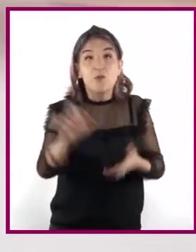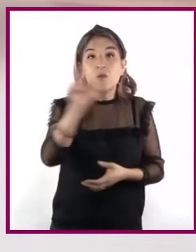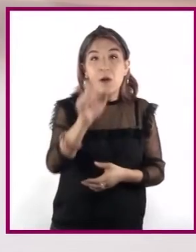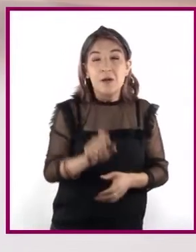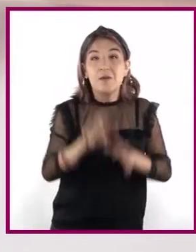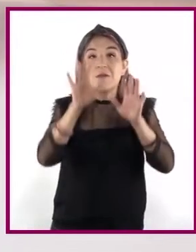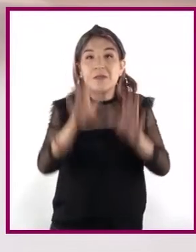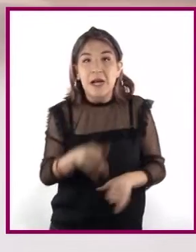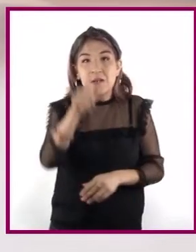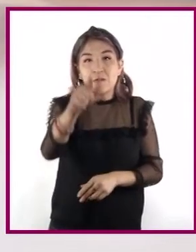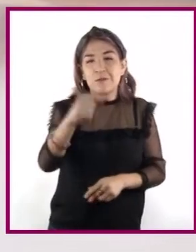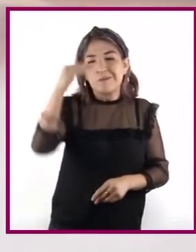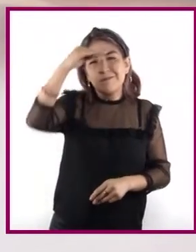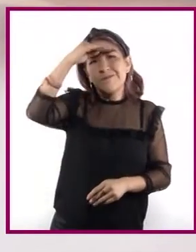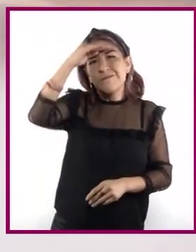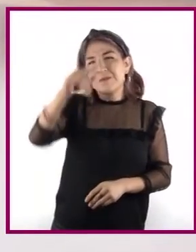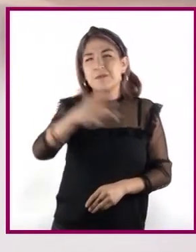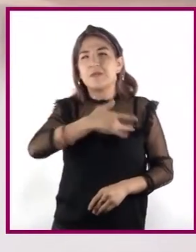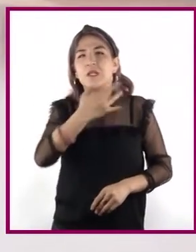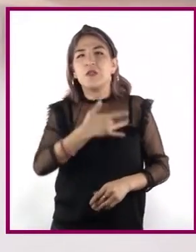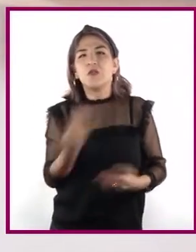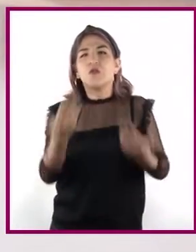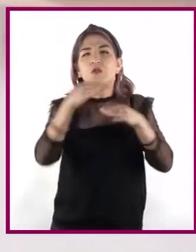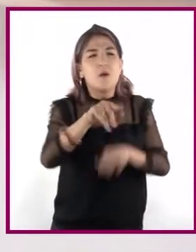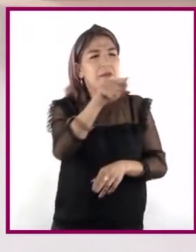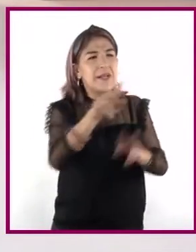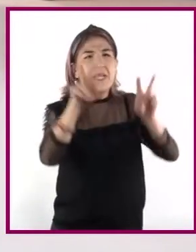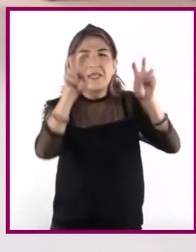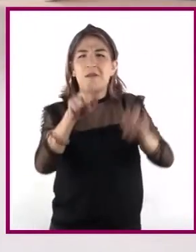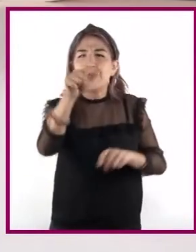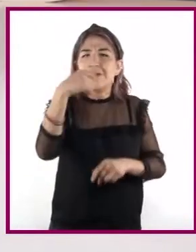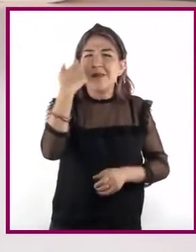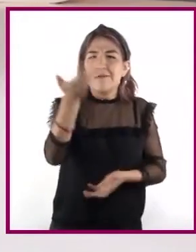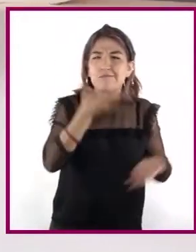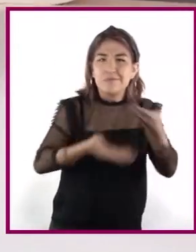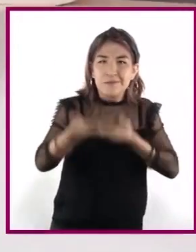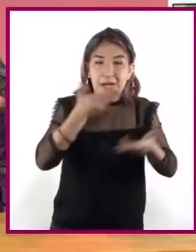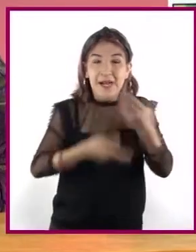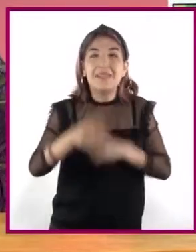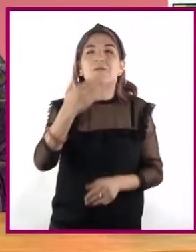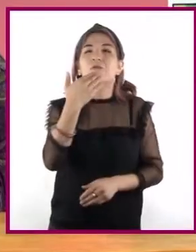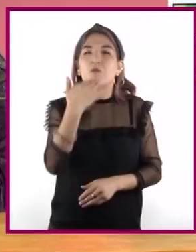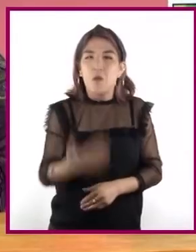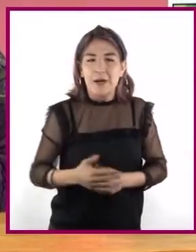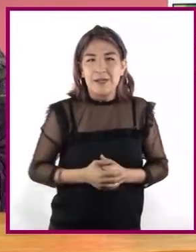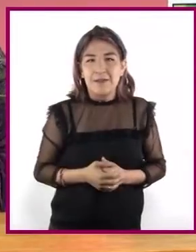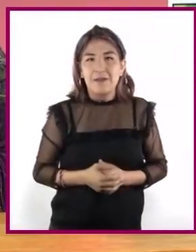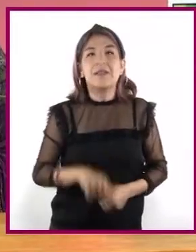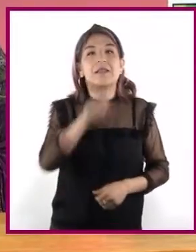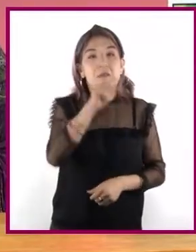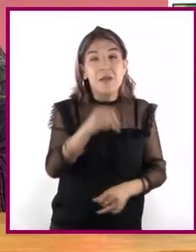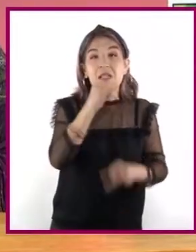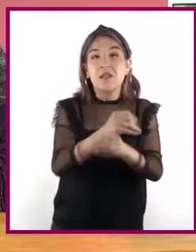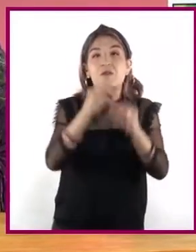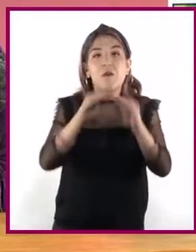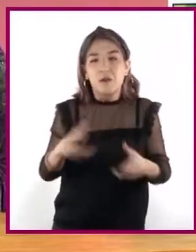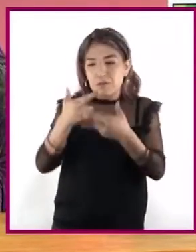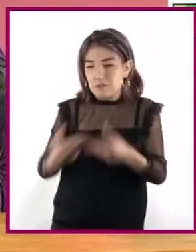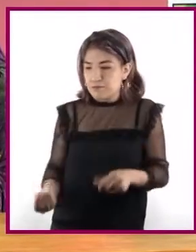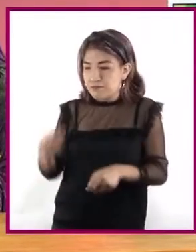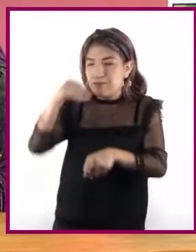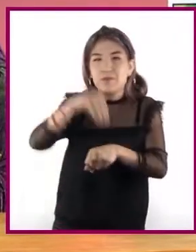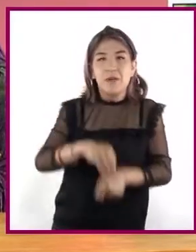tomemos una postura acerca de algún tema sean sólidos y estén fundamentados